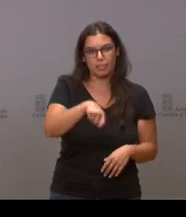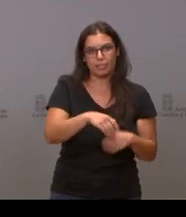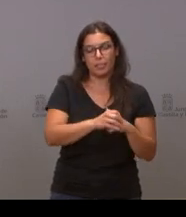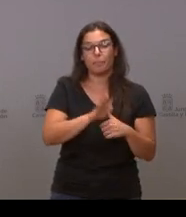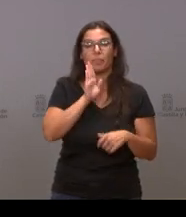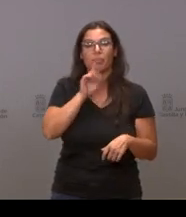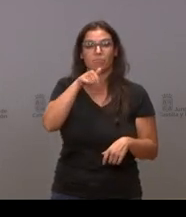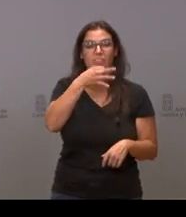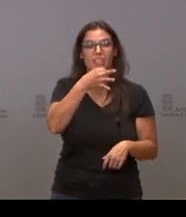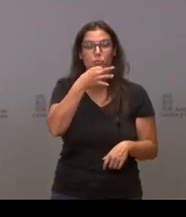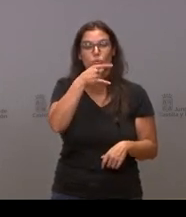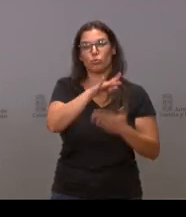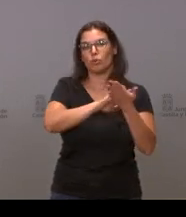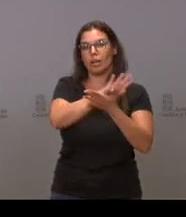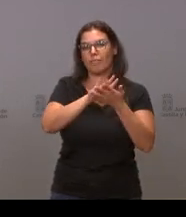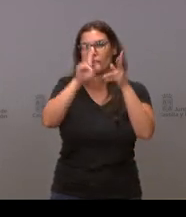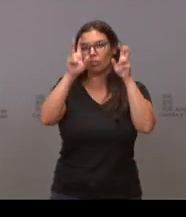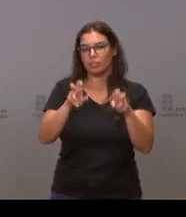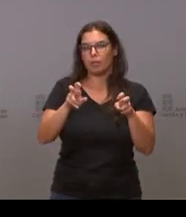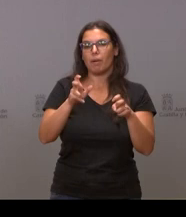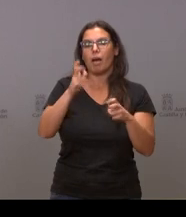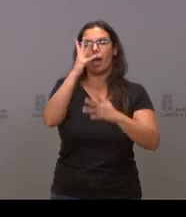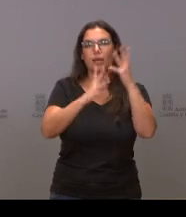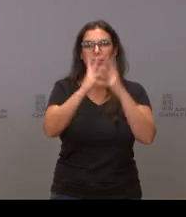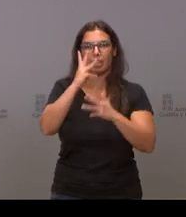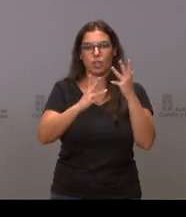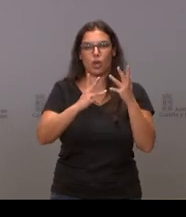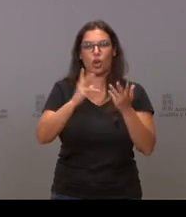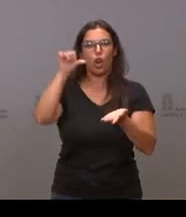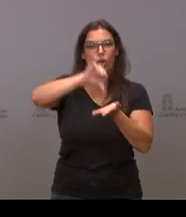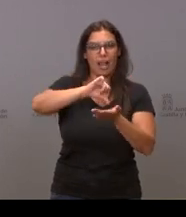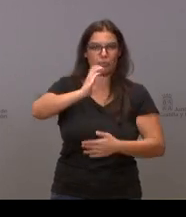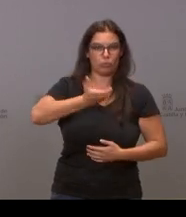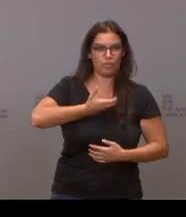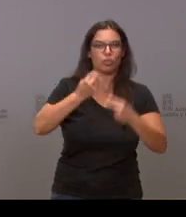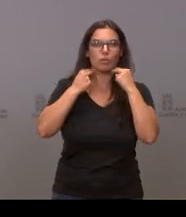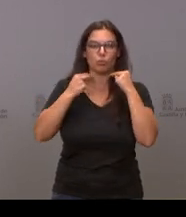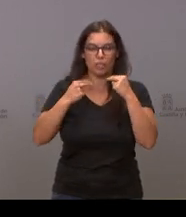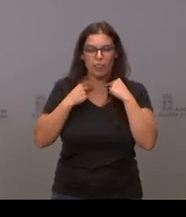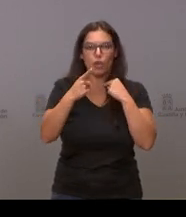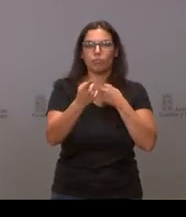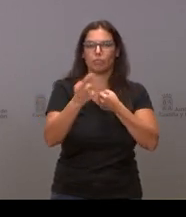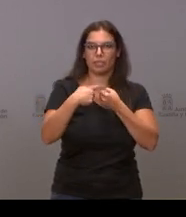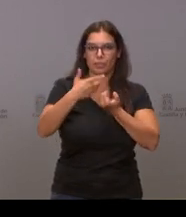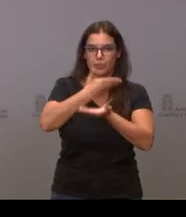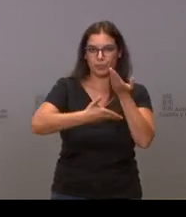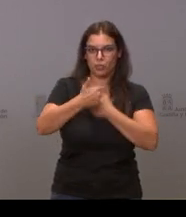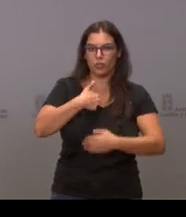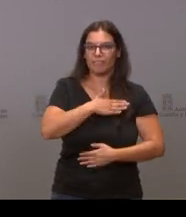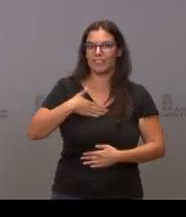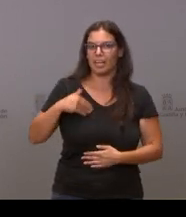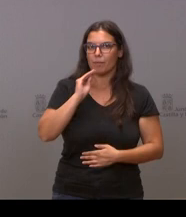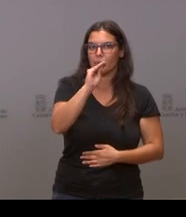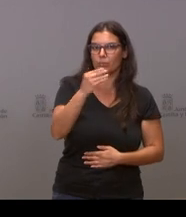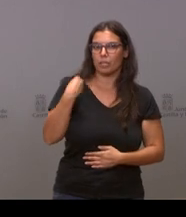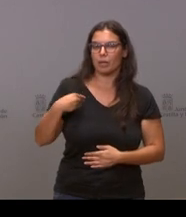discurso hizo alusión a la participación de las administraciones locales. Precisamente quería preguntarle por la actividad de una administración localísima, como la